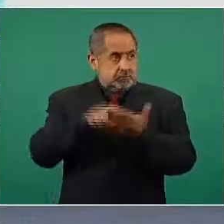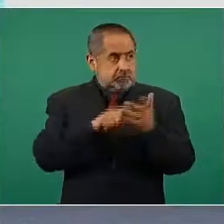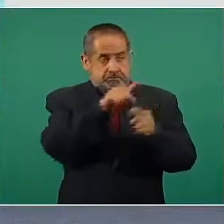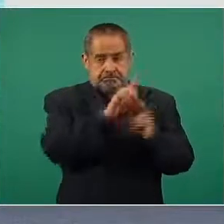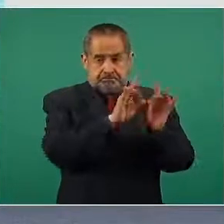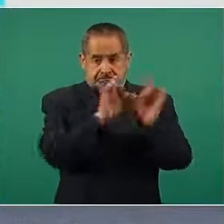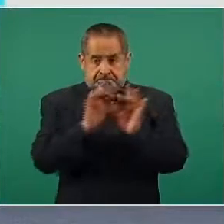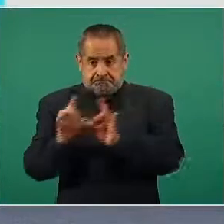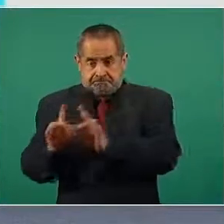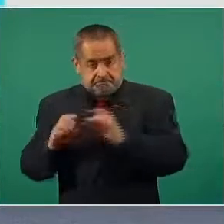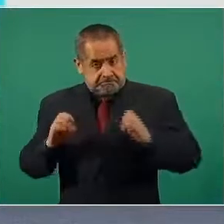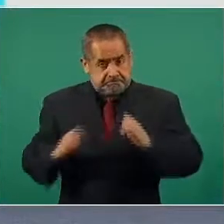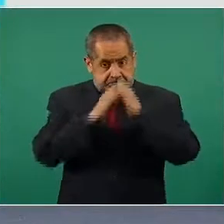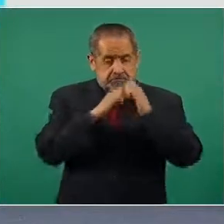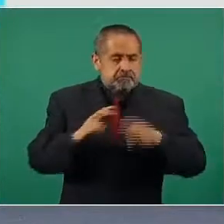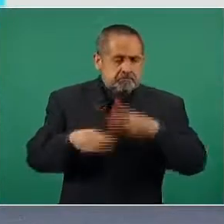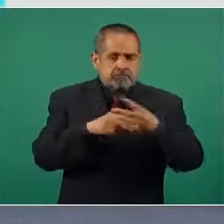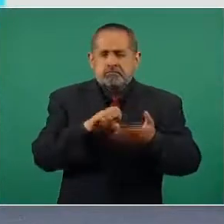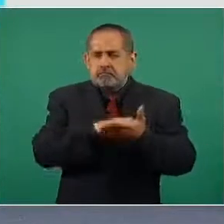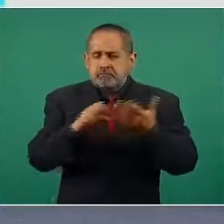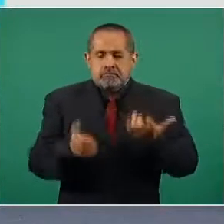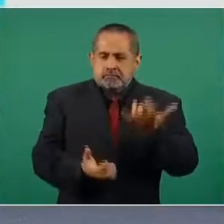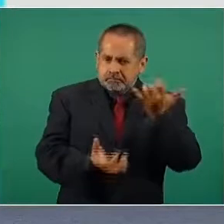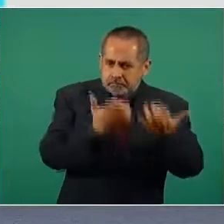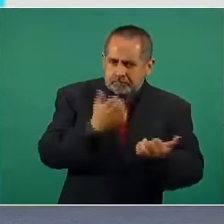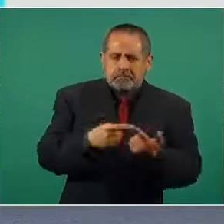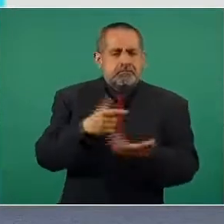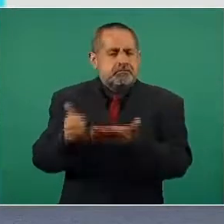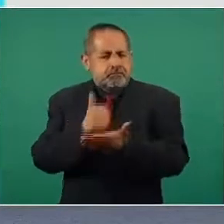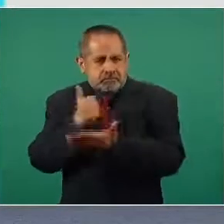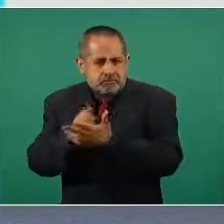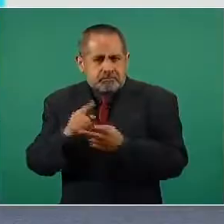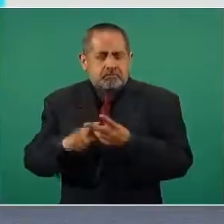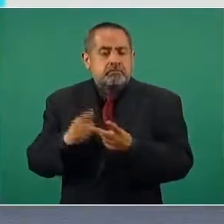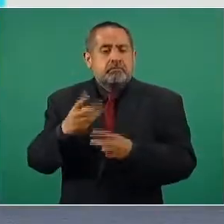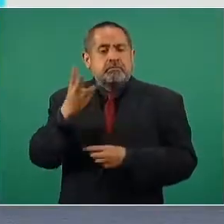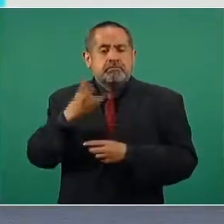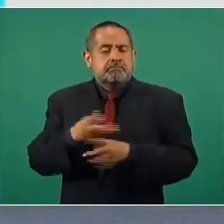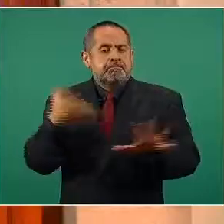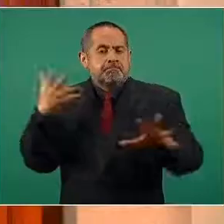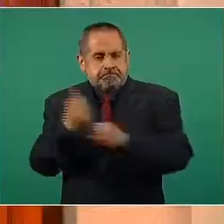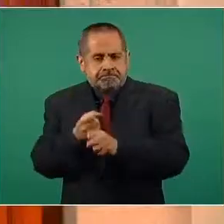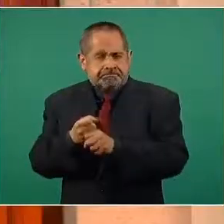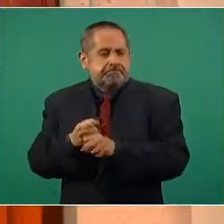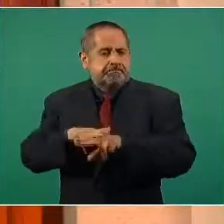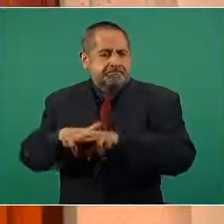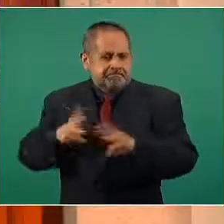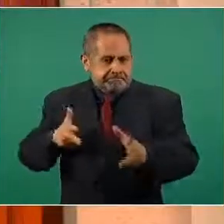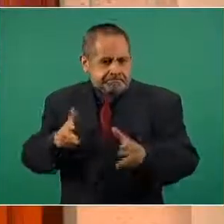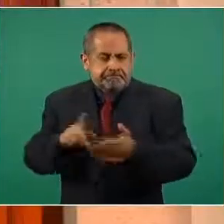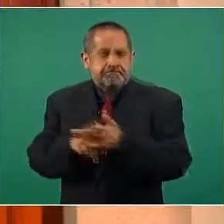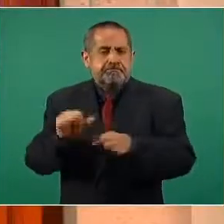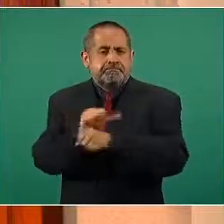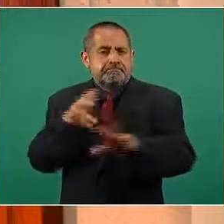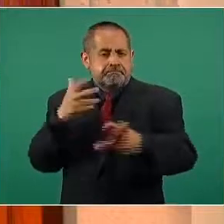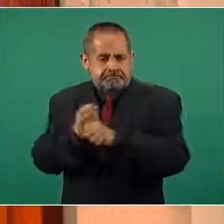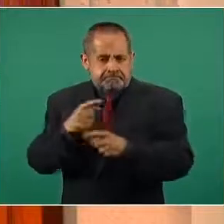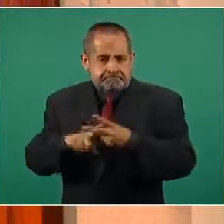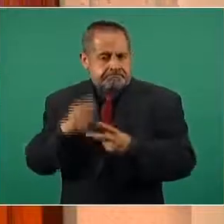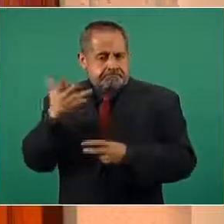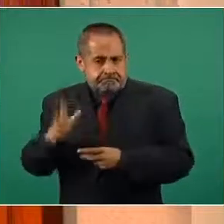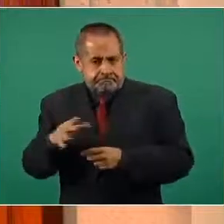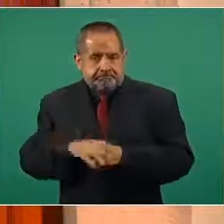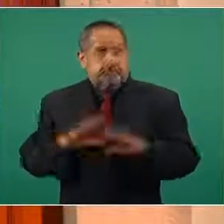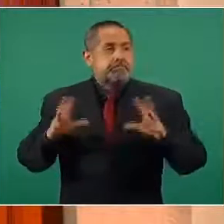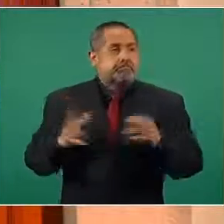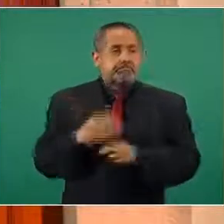de los cuales son 40 incendios forestales, 30 urbanos, tres accidentes ferroviarios, 10 vehiculares, 138